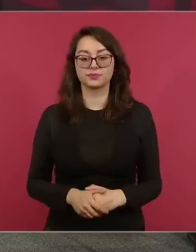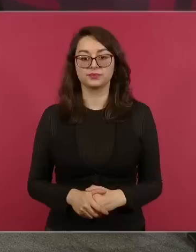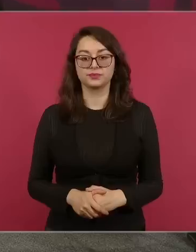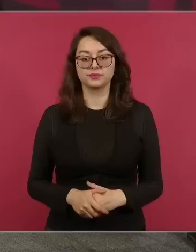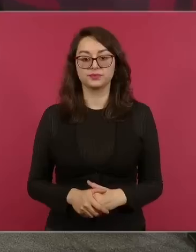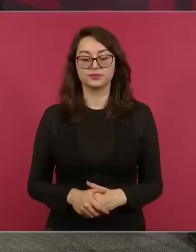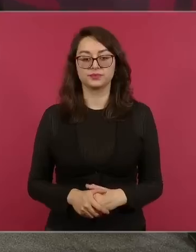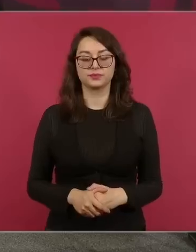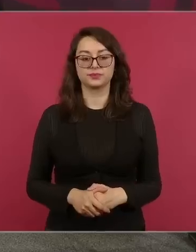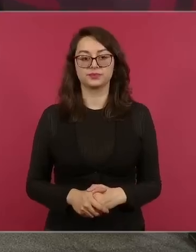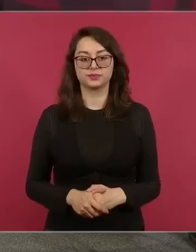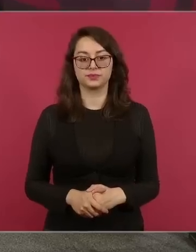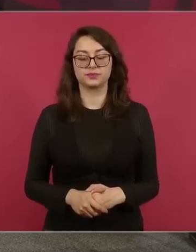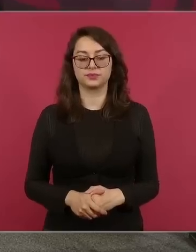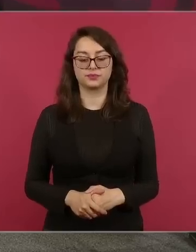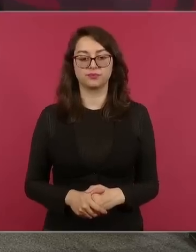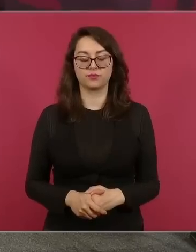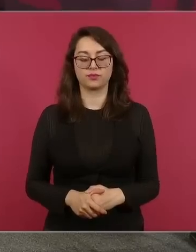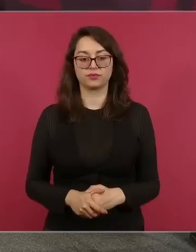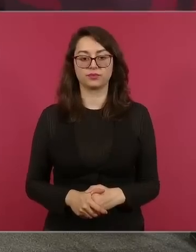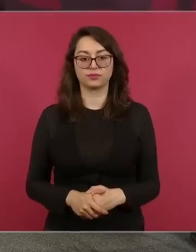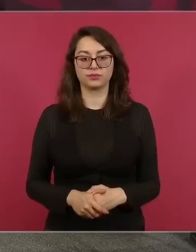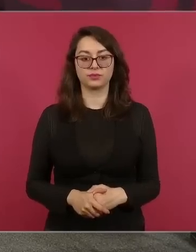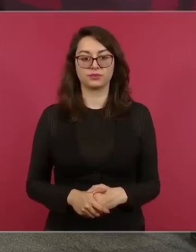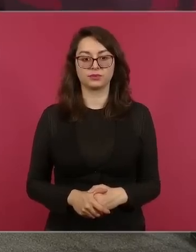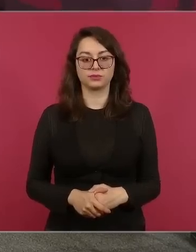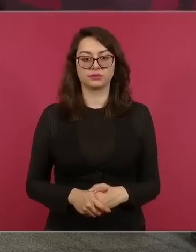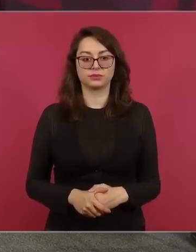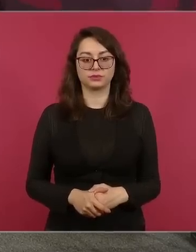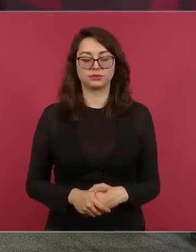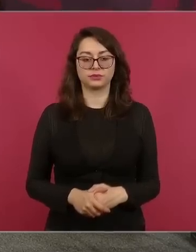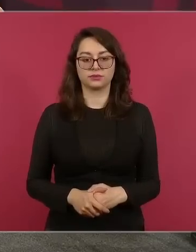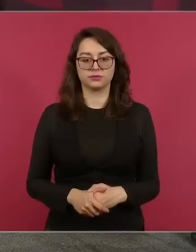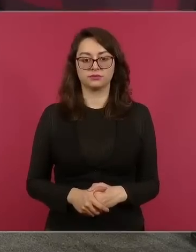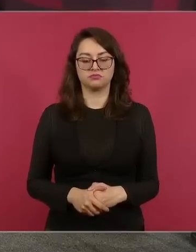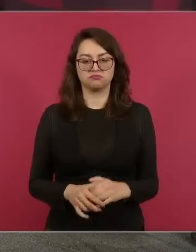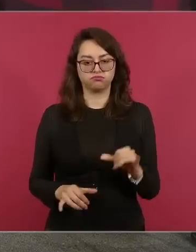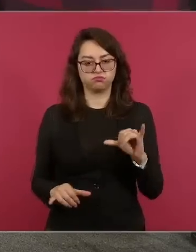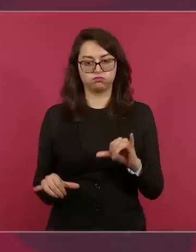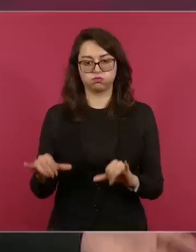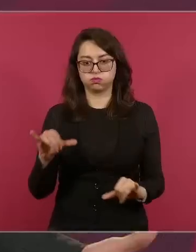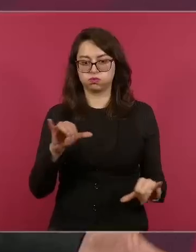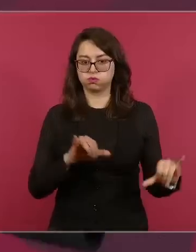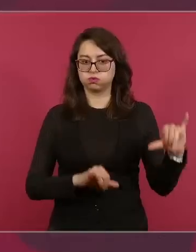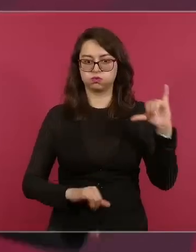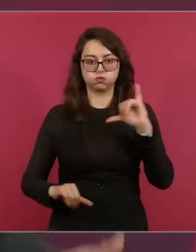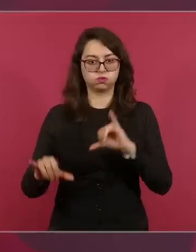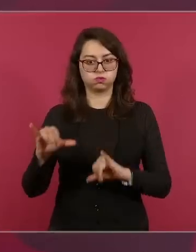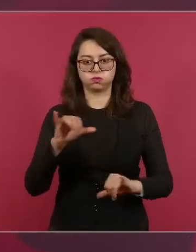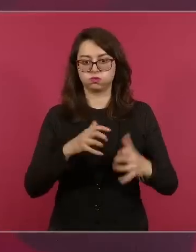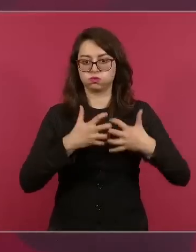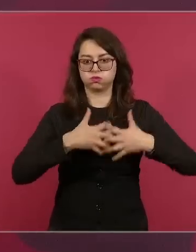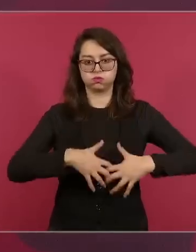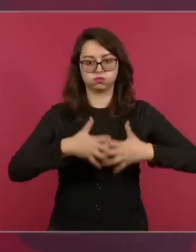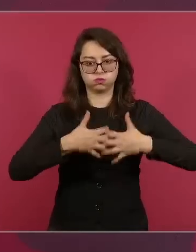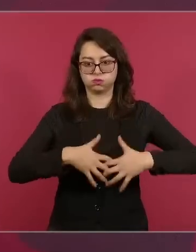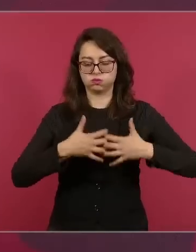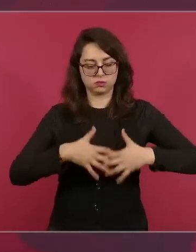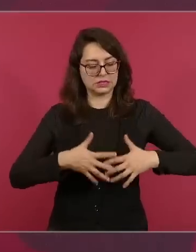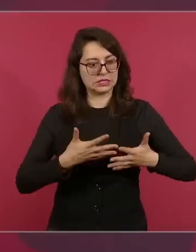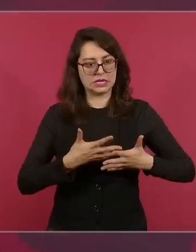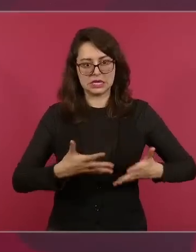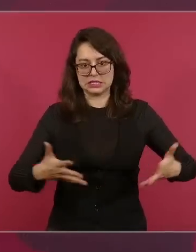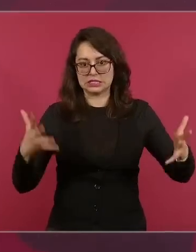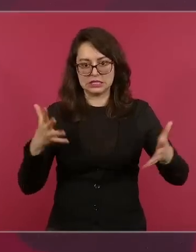construyeron laboratorios especiales, ya se probó